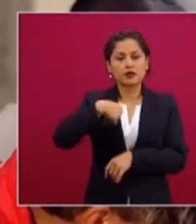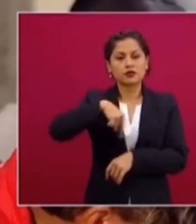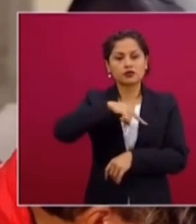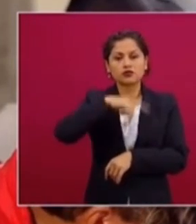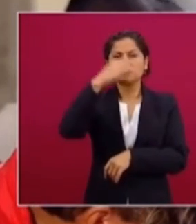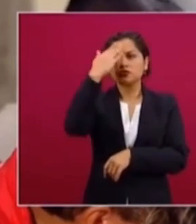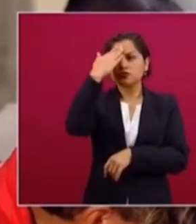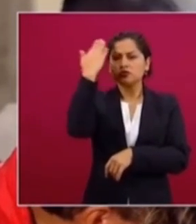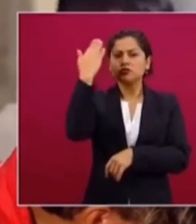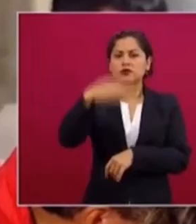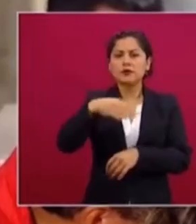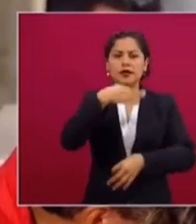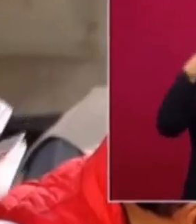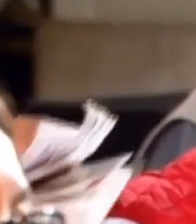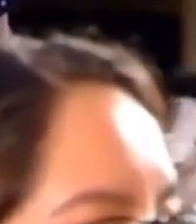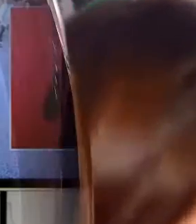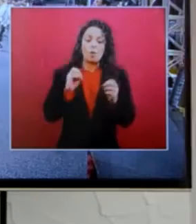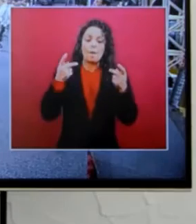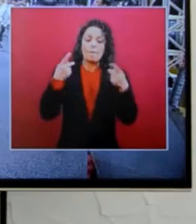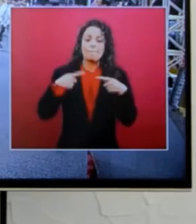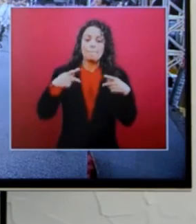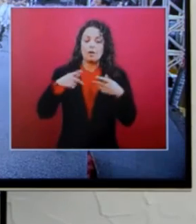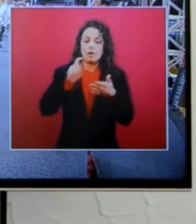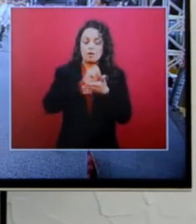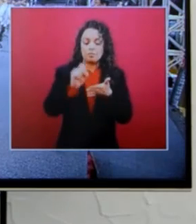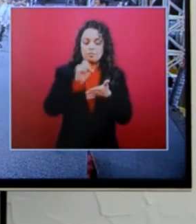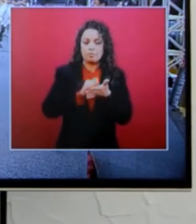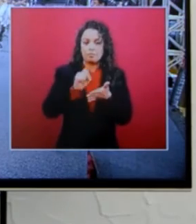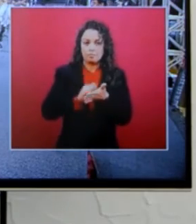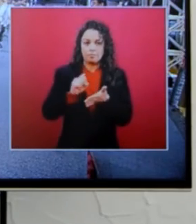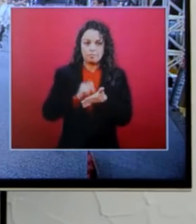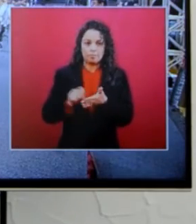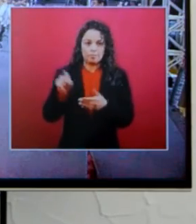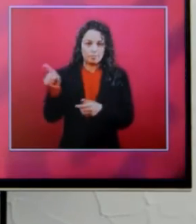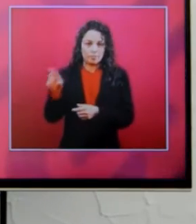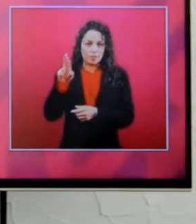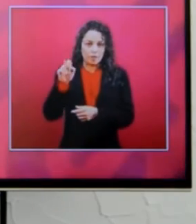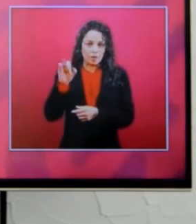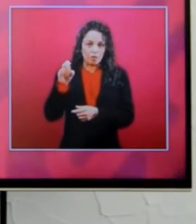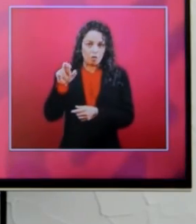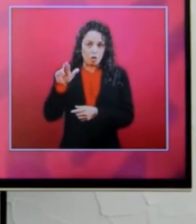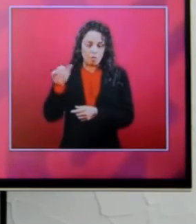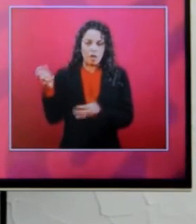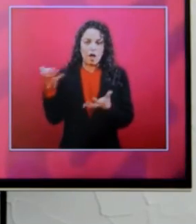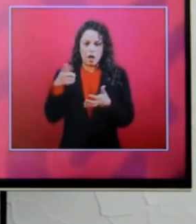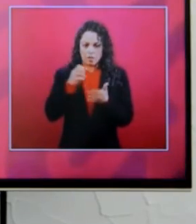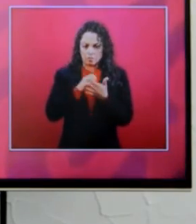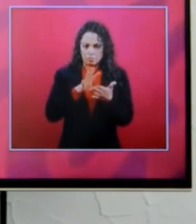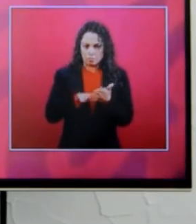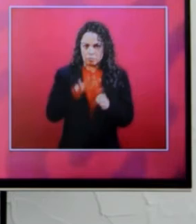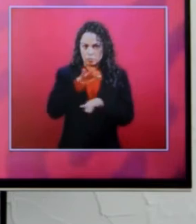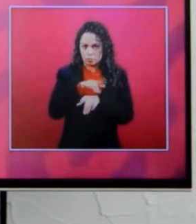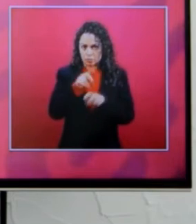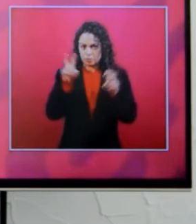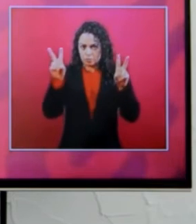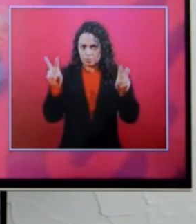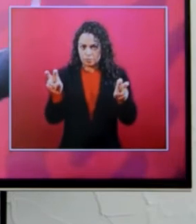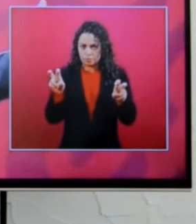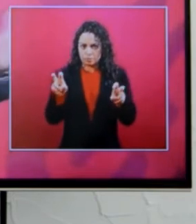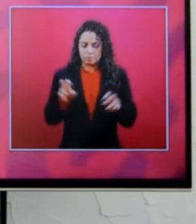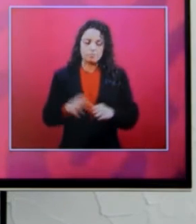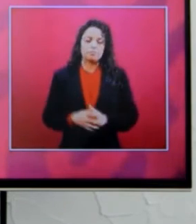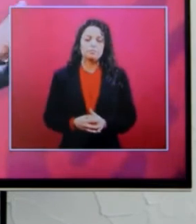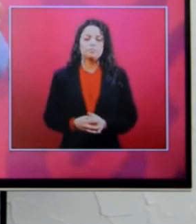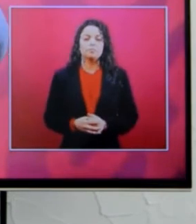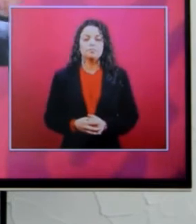falsas o qué noticias son verdaderas. Esta es una nueva forma de represión a través de presionar diario desde la